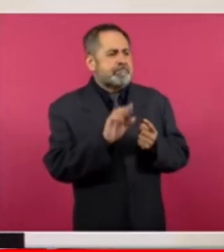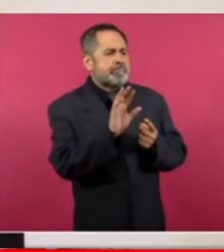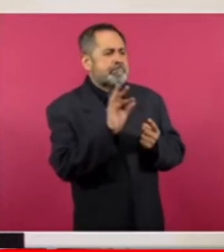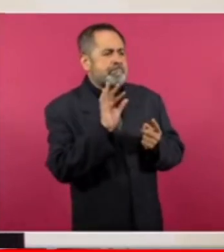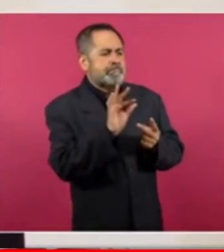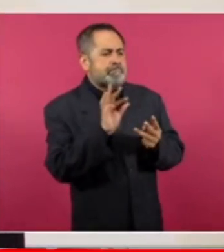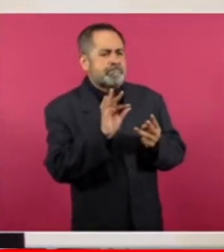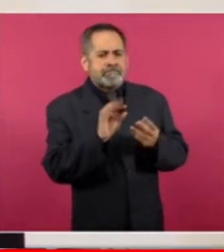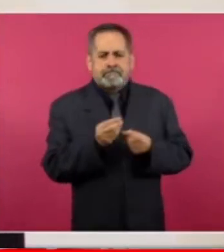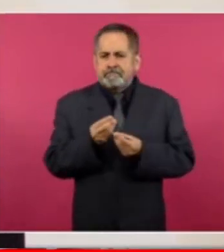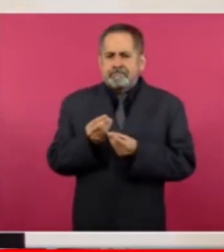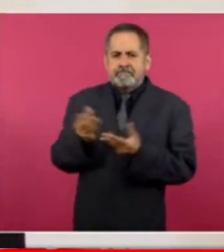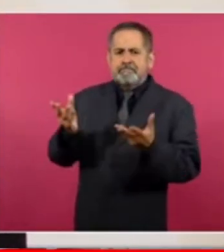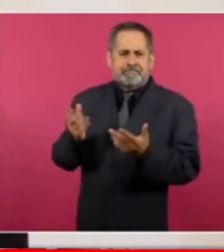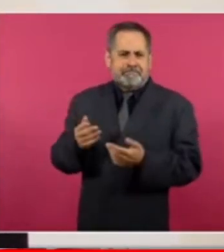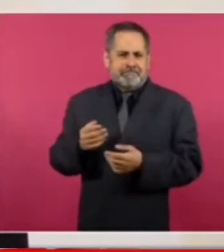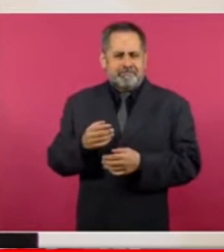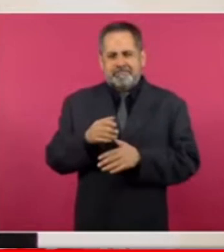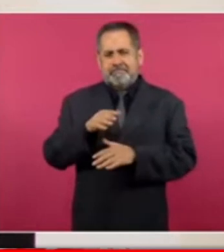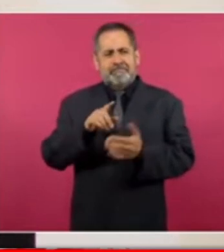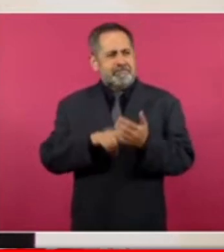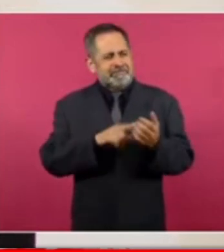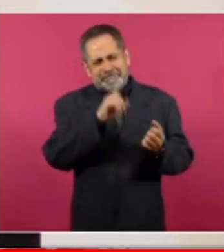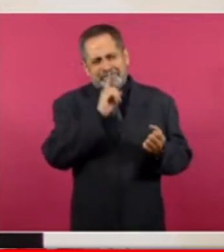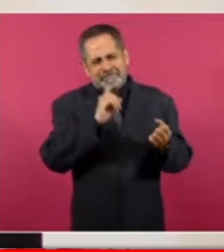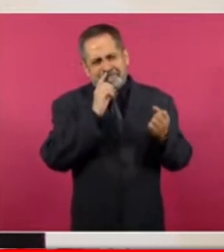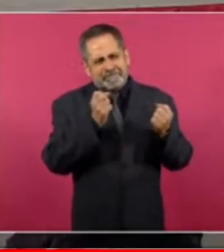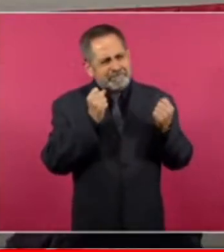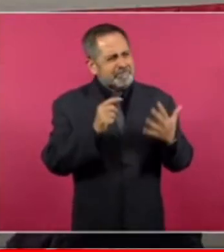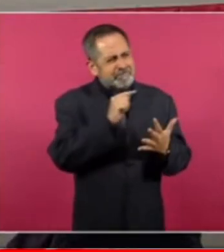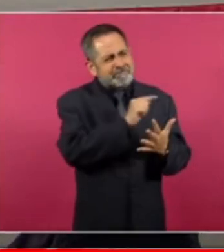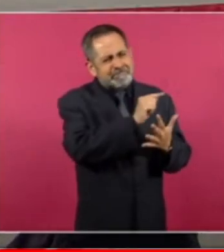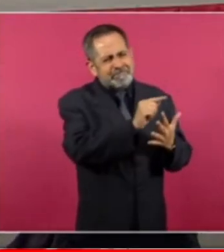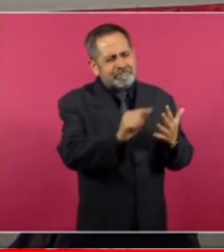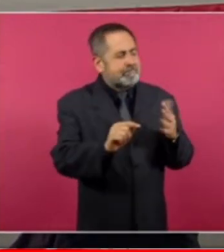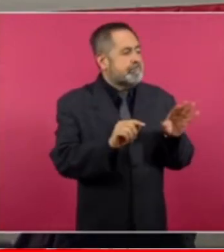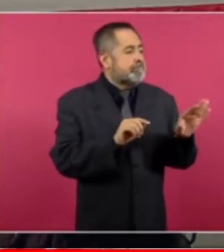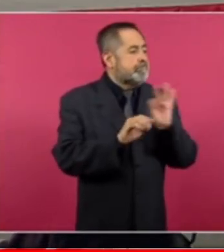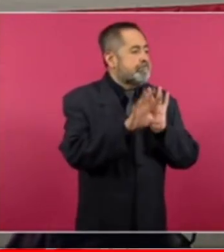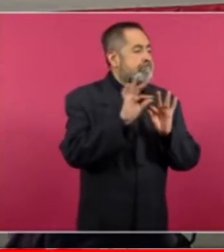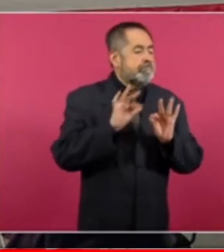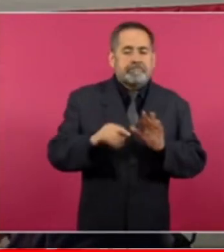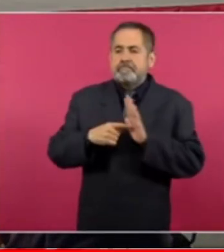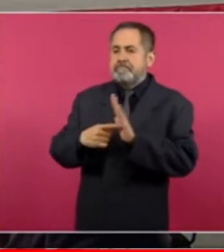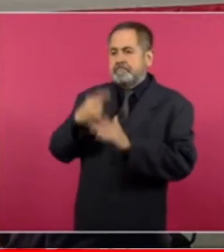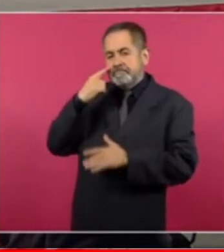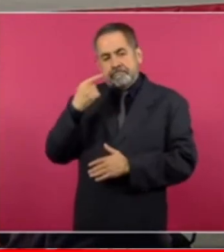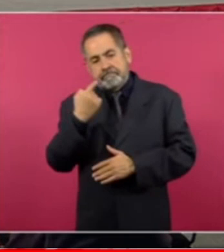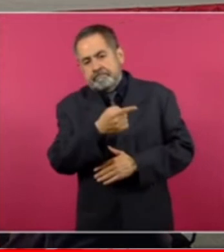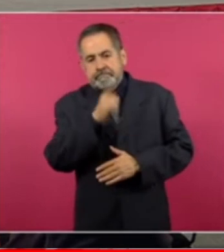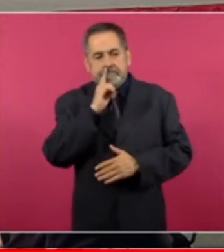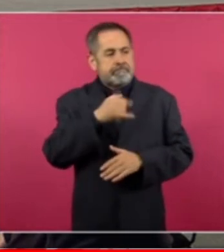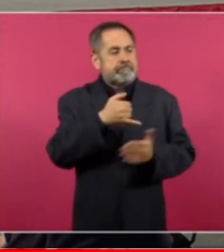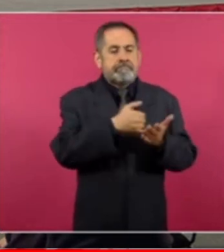agradece en la mañanera a las benditas redes sociales porque antes no existían los mexicanos se